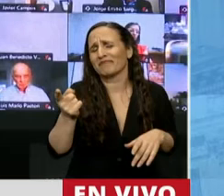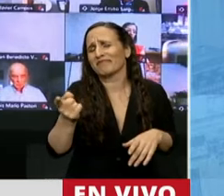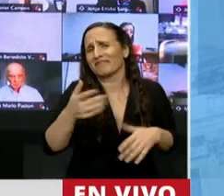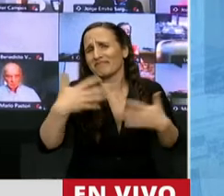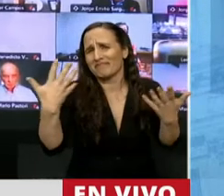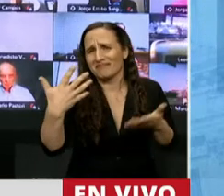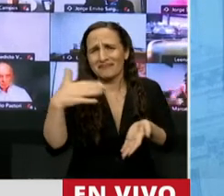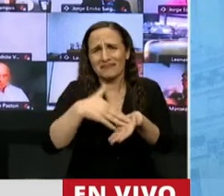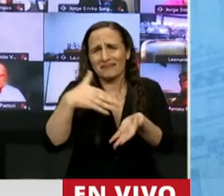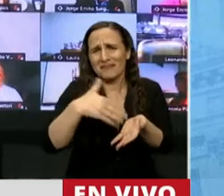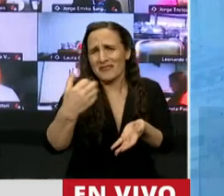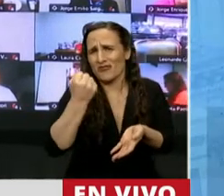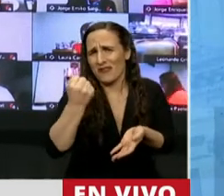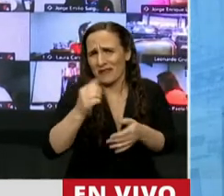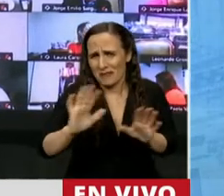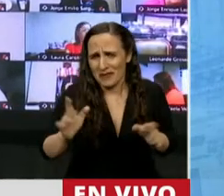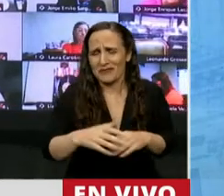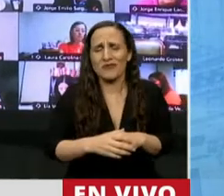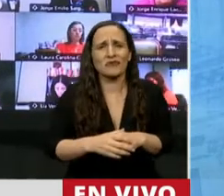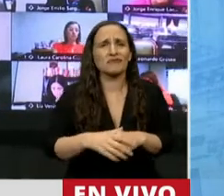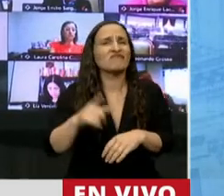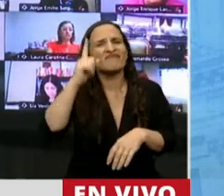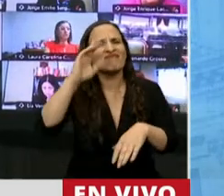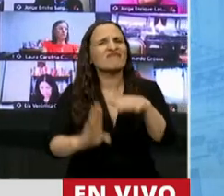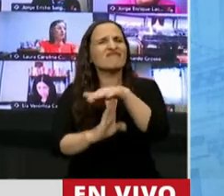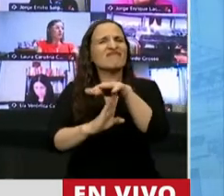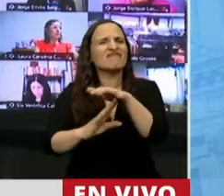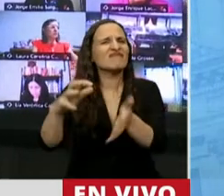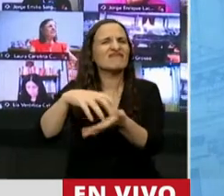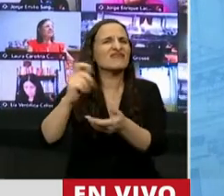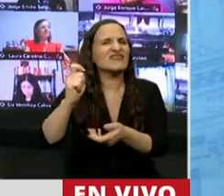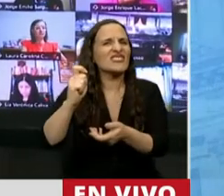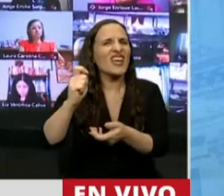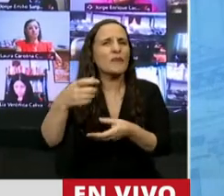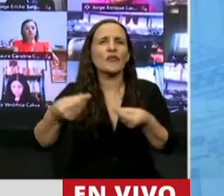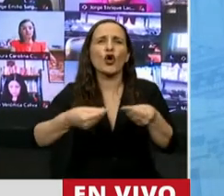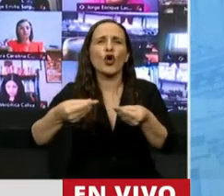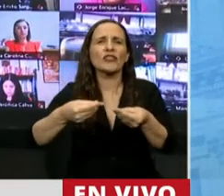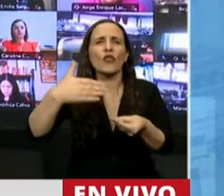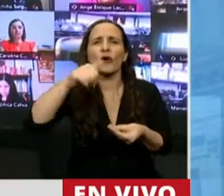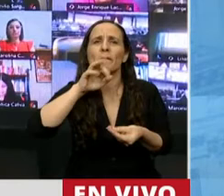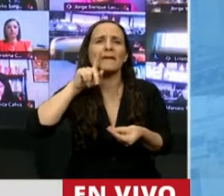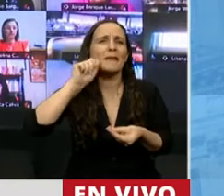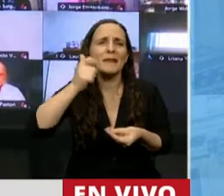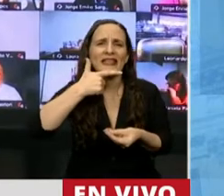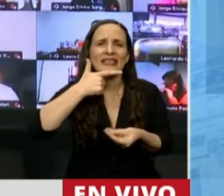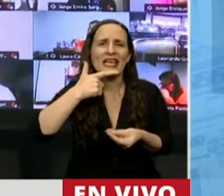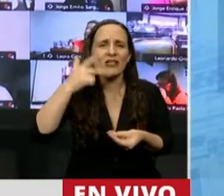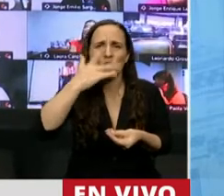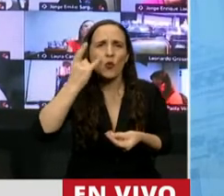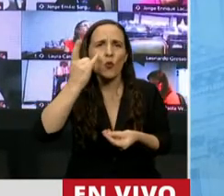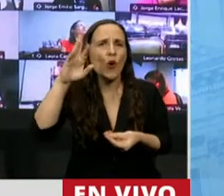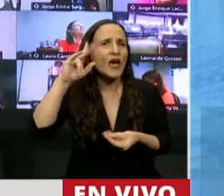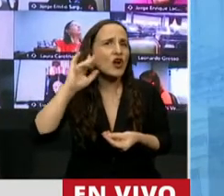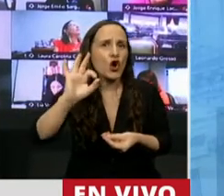pesos. El cerebro de la organización, el contador Matías Huergo. En esa